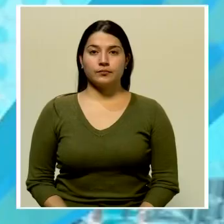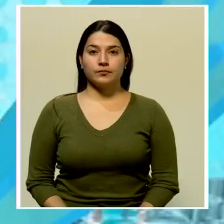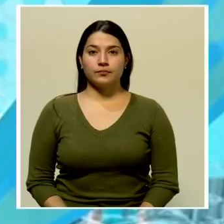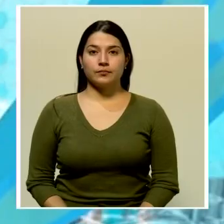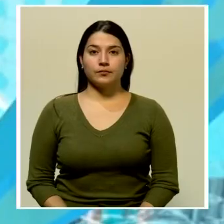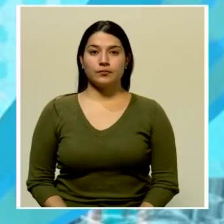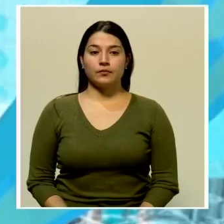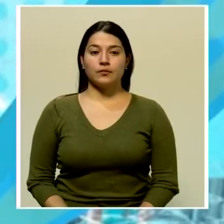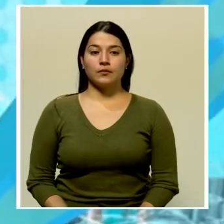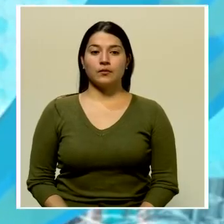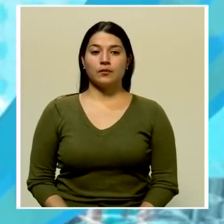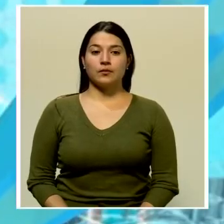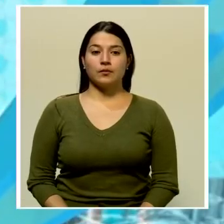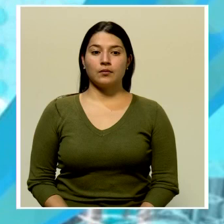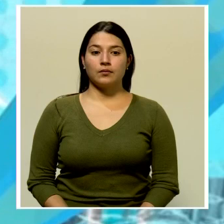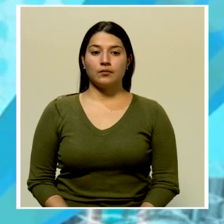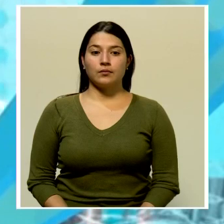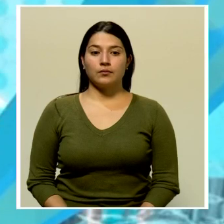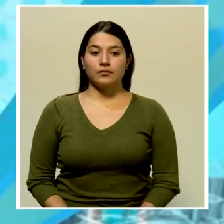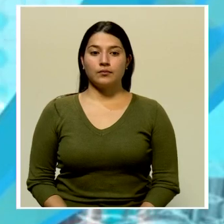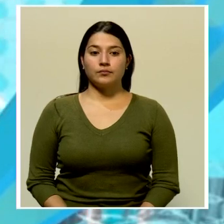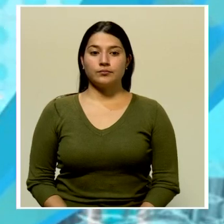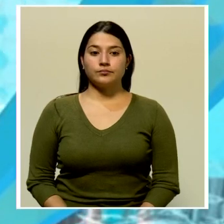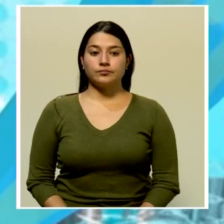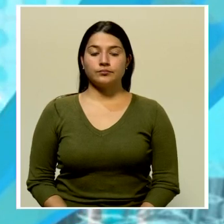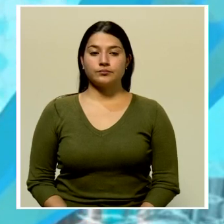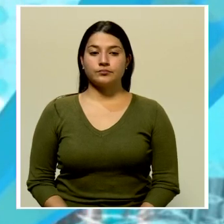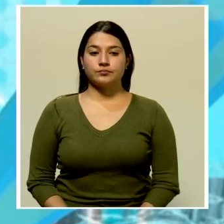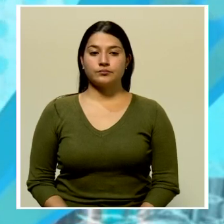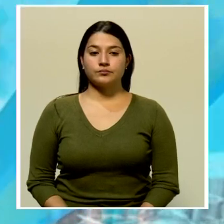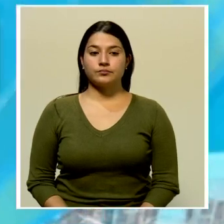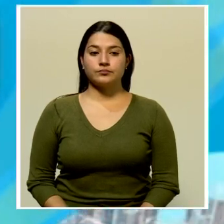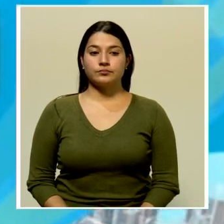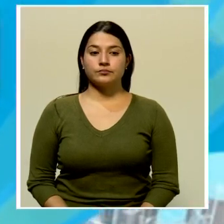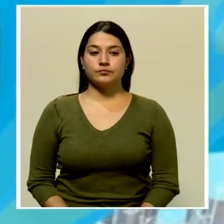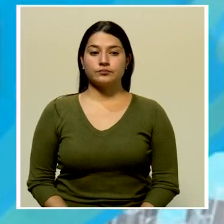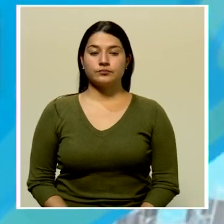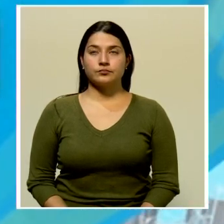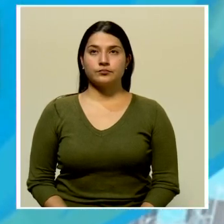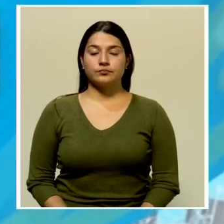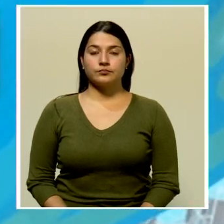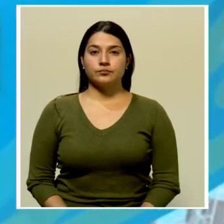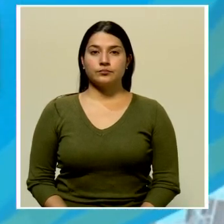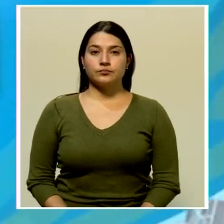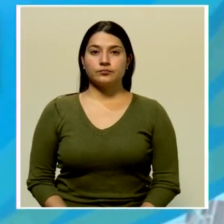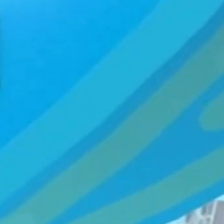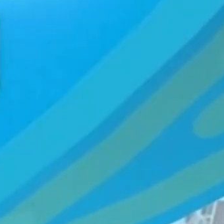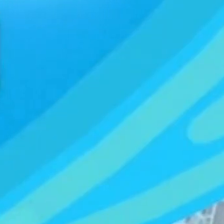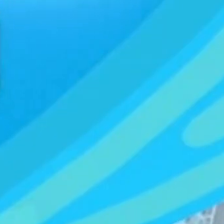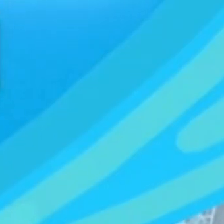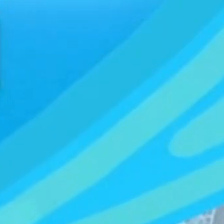Ocho mil. Banco Popular presenta El Tipo de Cambio.